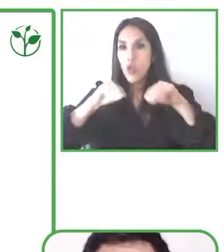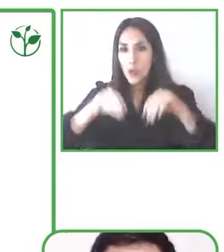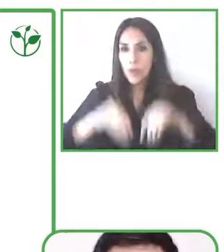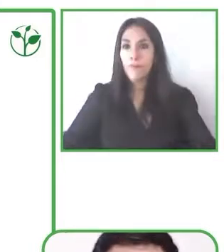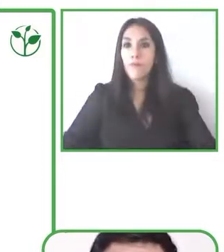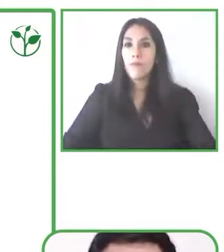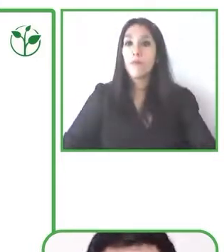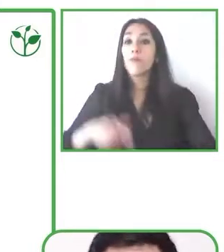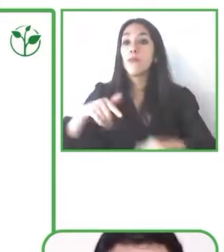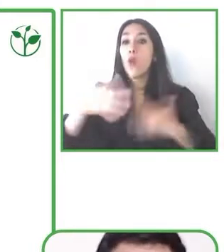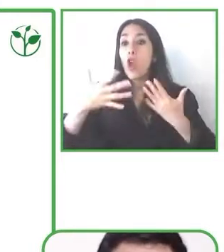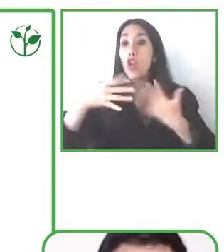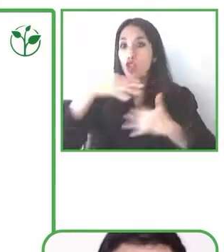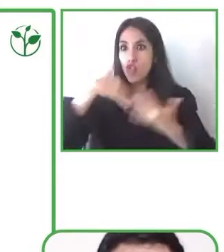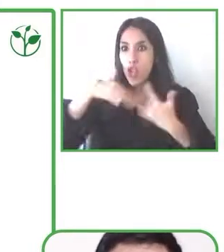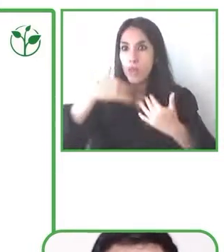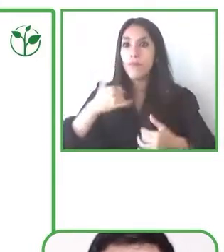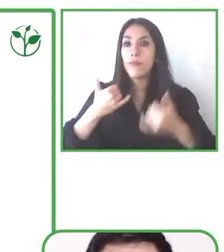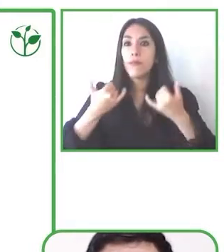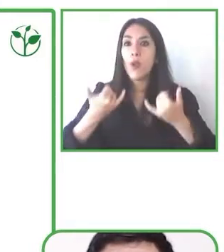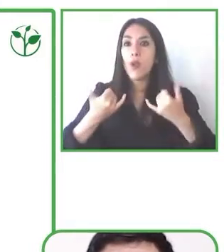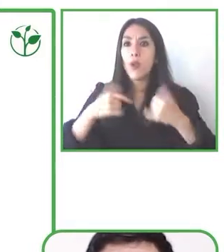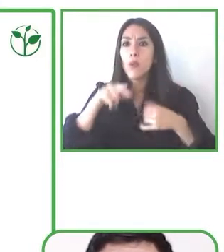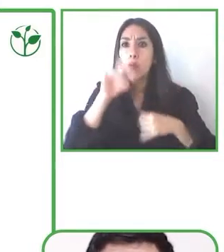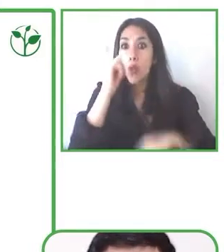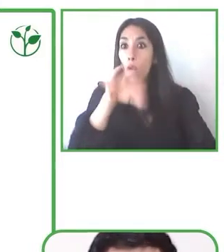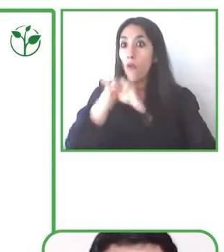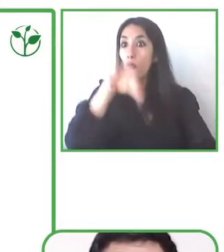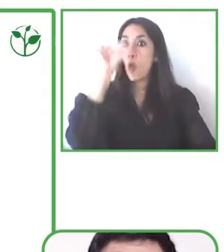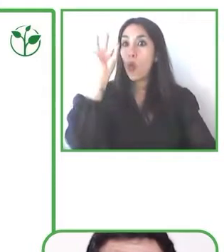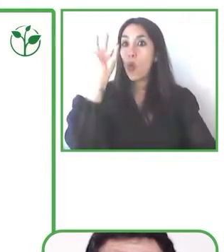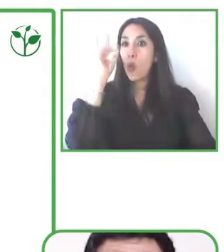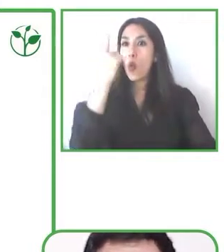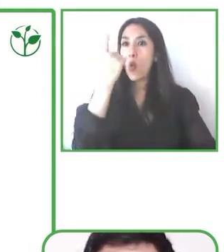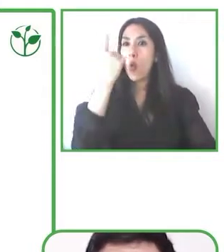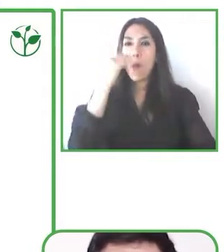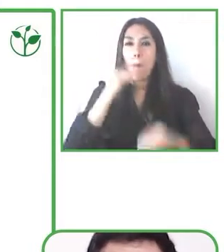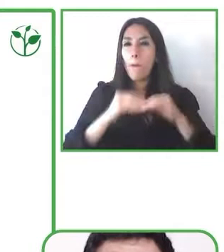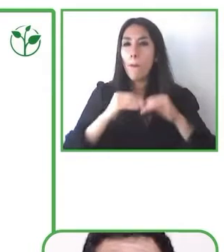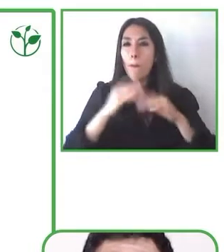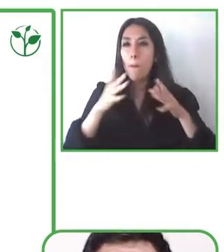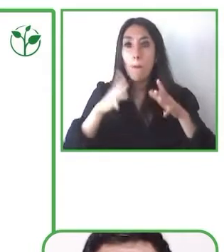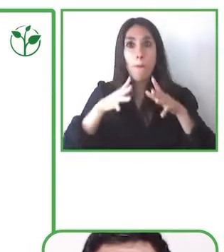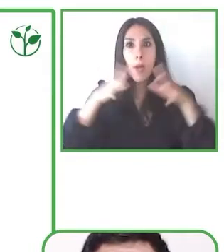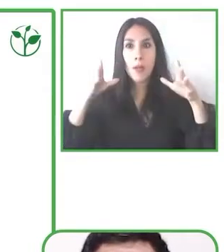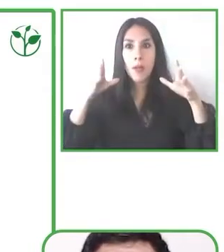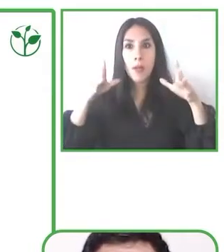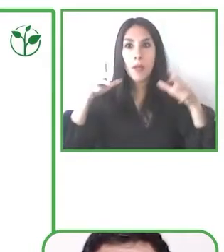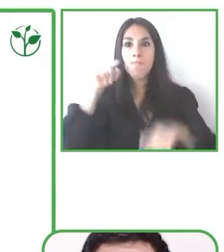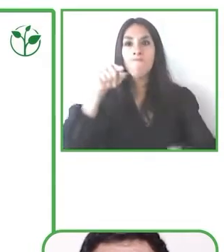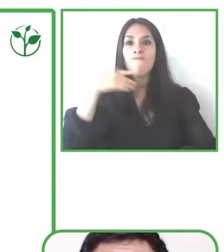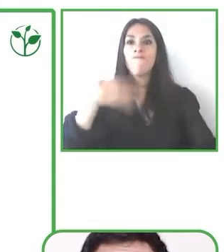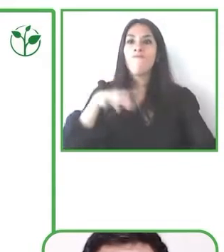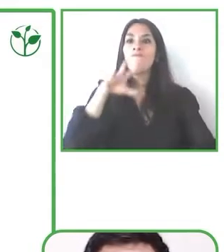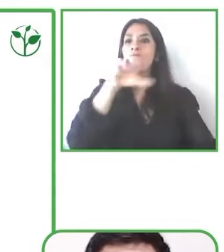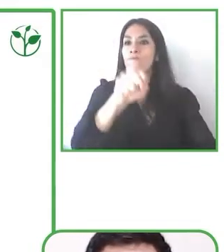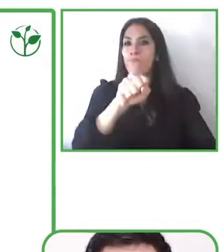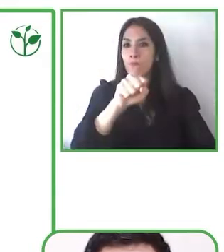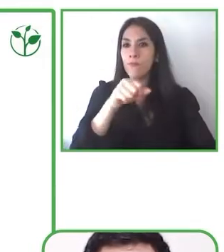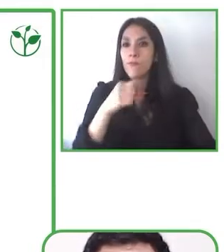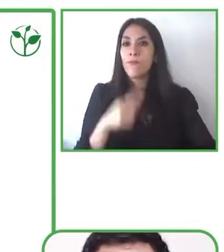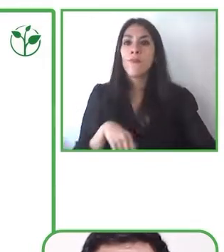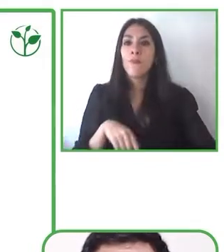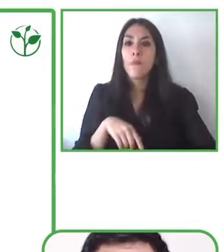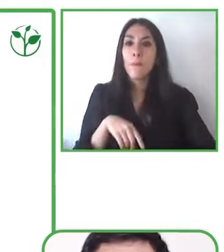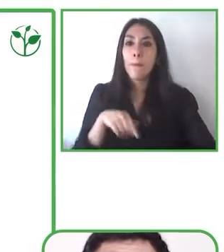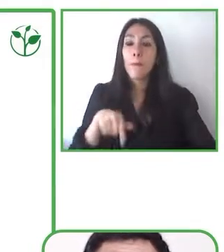encontramos un problema muy grande, no solamente en América Latina, sino también en otros lugares del mundo, que es el problema del